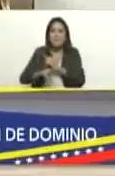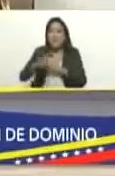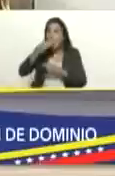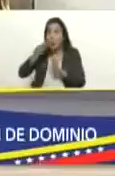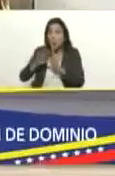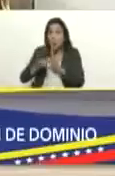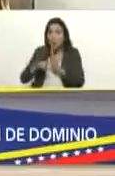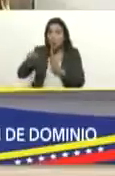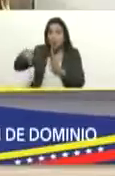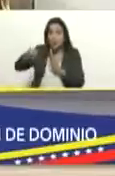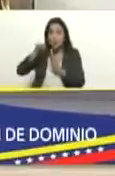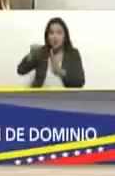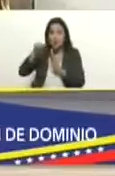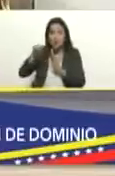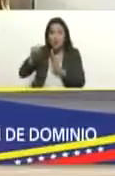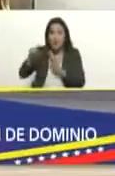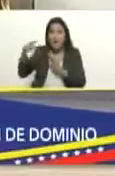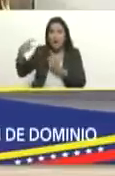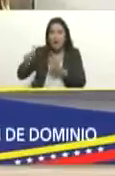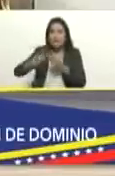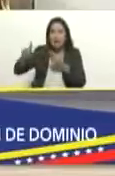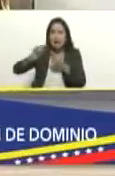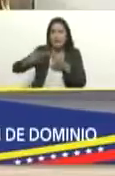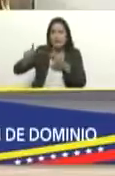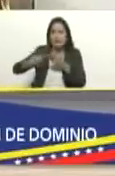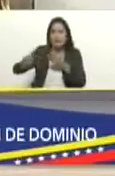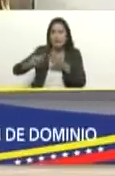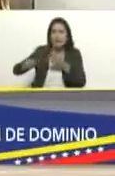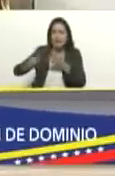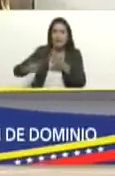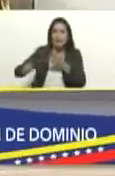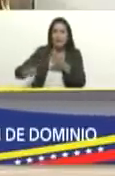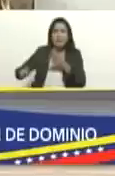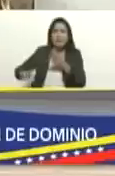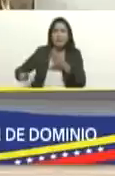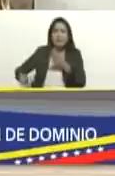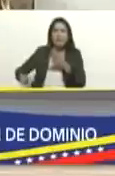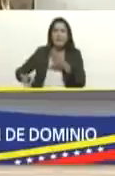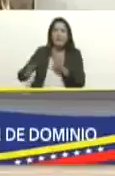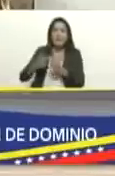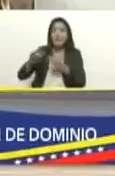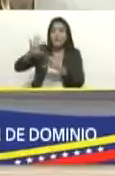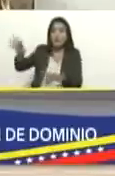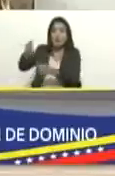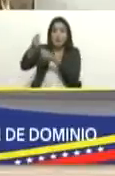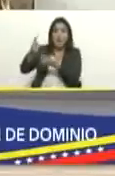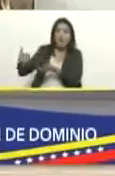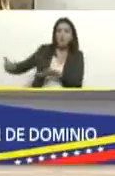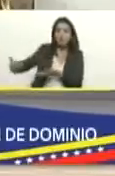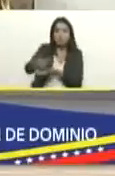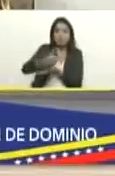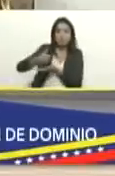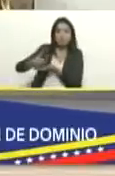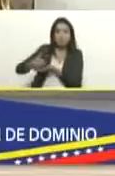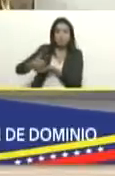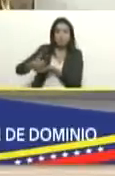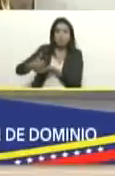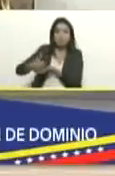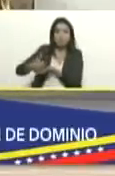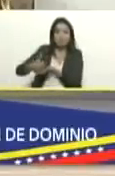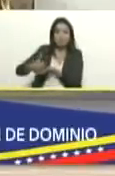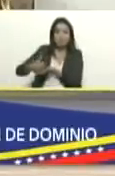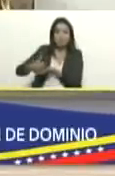bandidos y corruptos mejor dicho los bienes declarados en extinción de dominio podrán ser